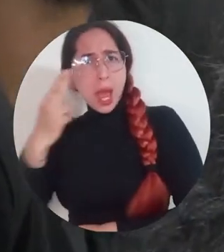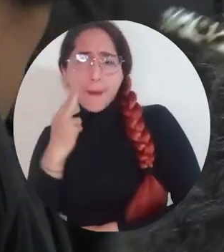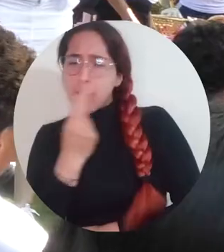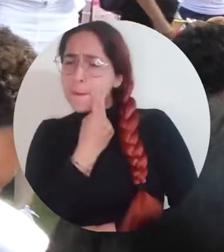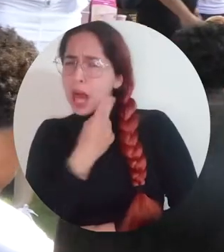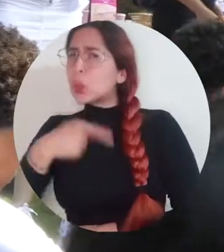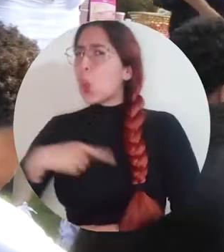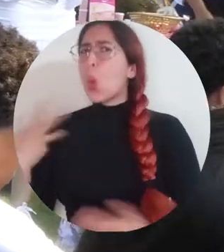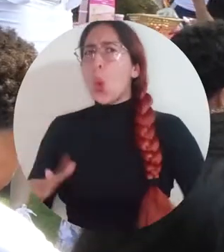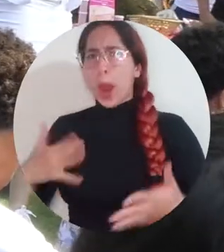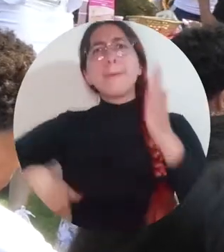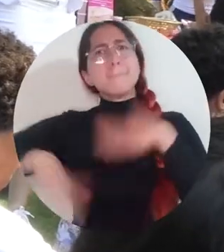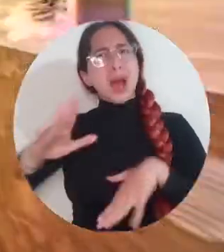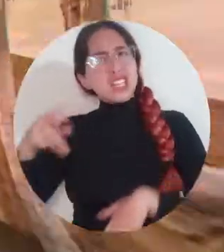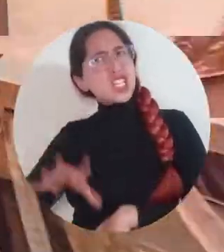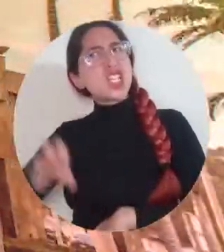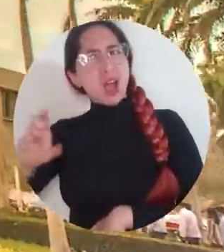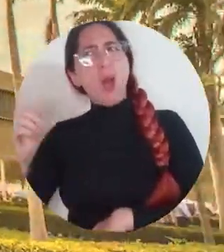cáncer más común en el mundo.